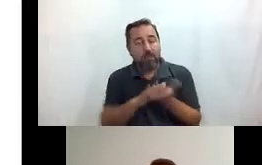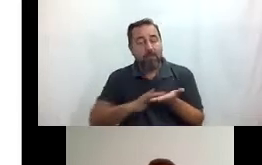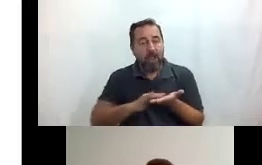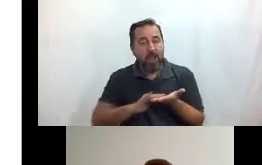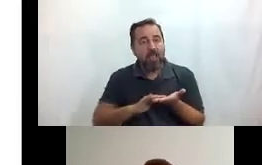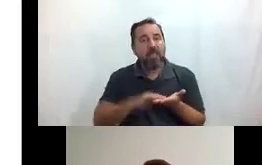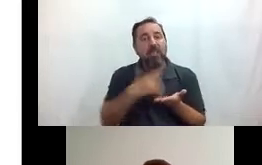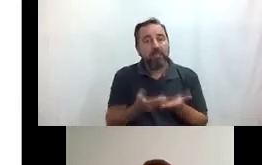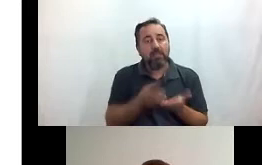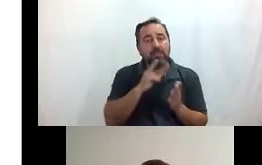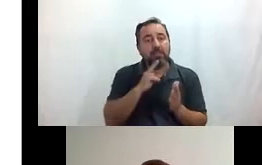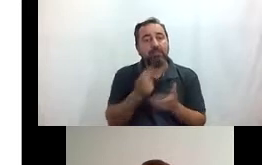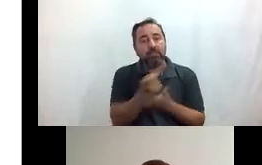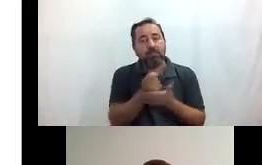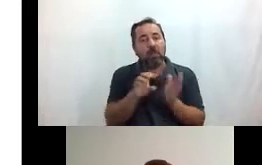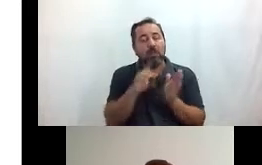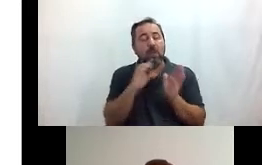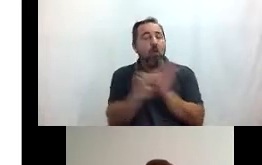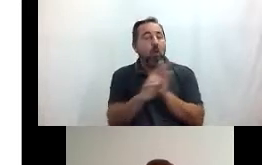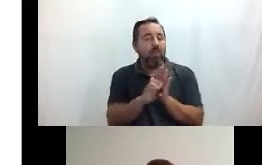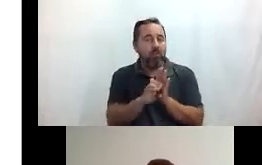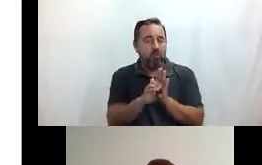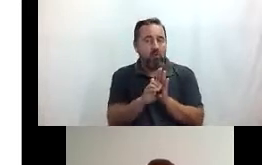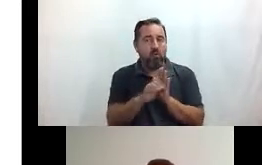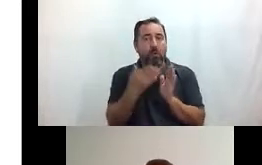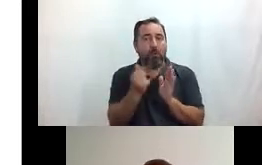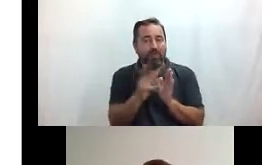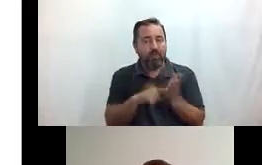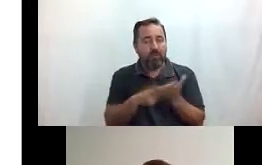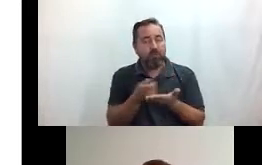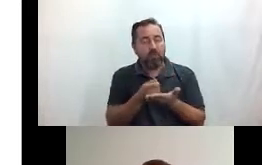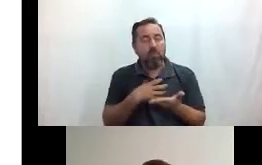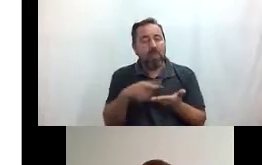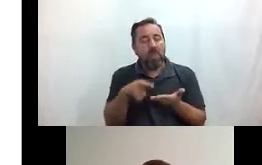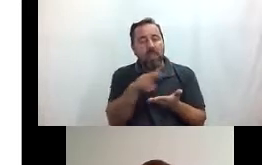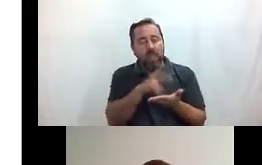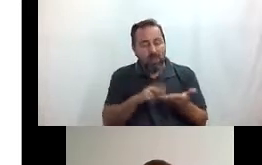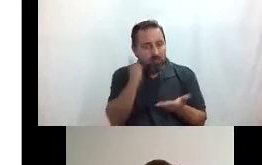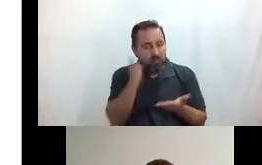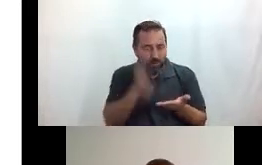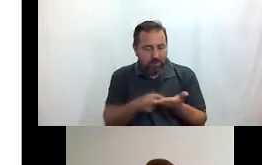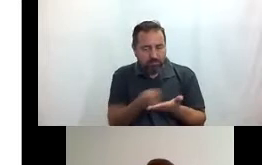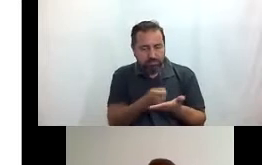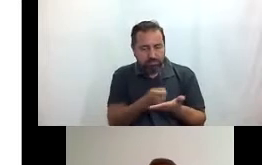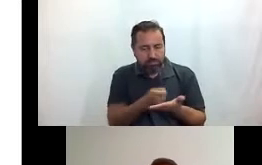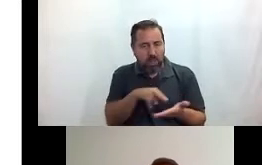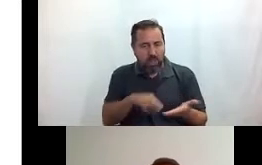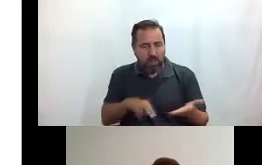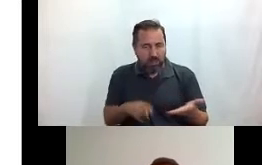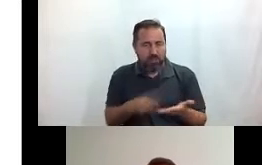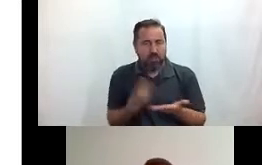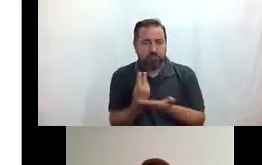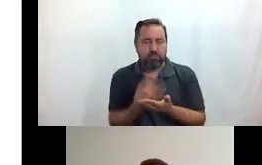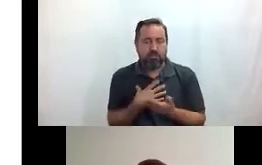tiene un código BIDI para que te puedas para que lo puedas leer a través del teléfono móvil hemos sido muy